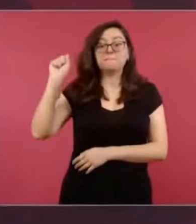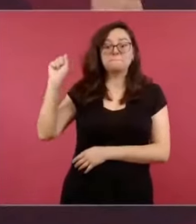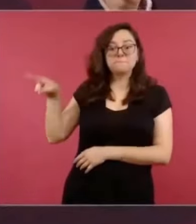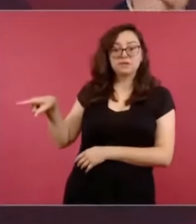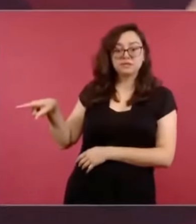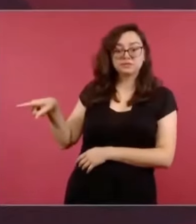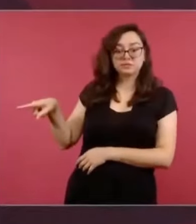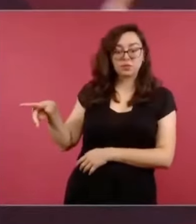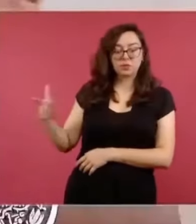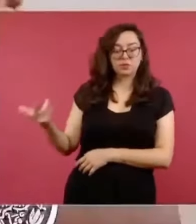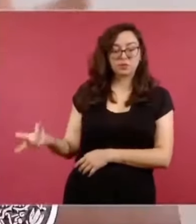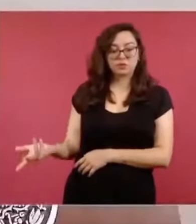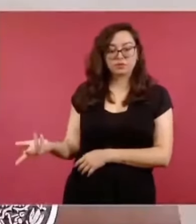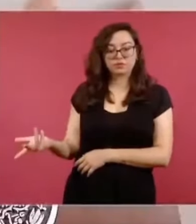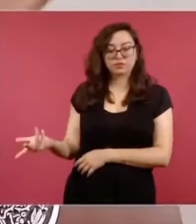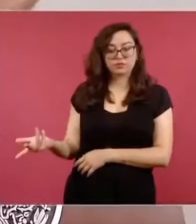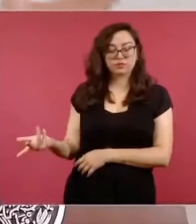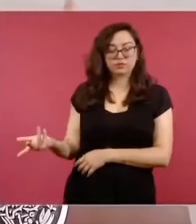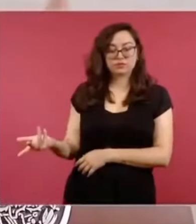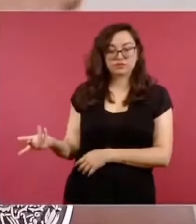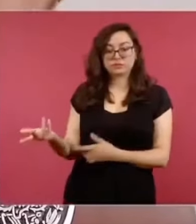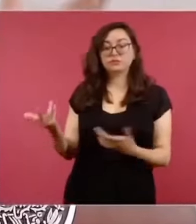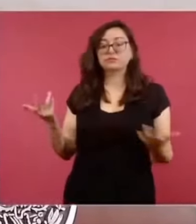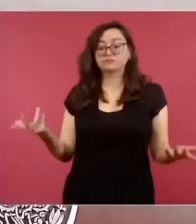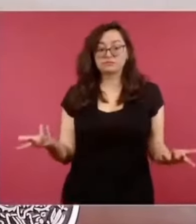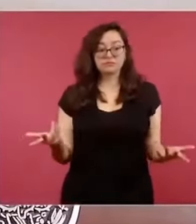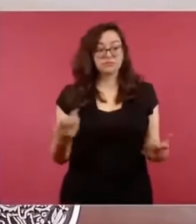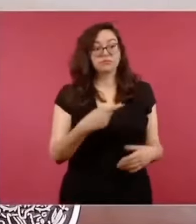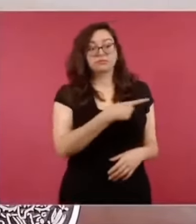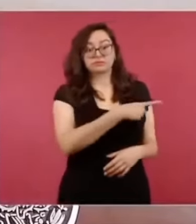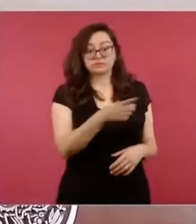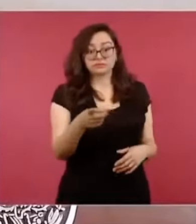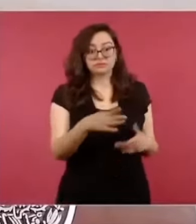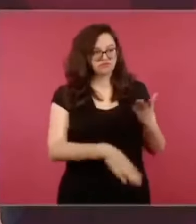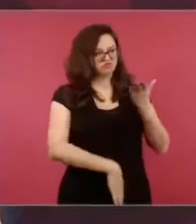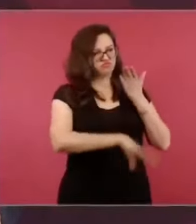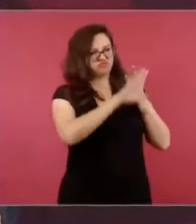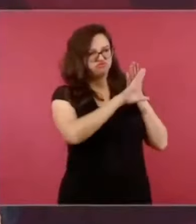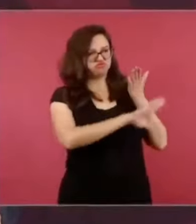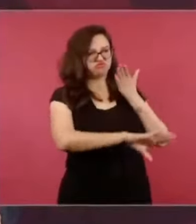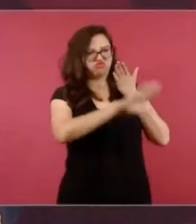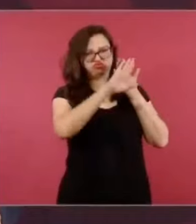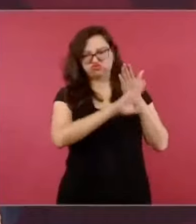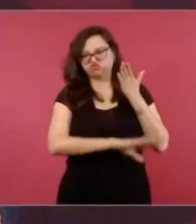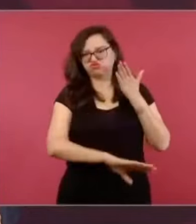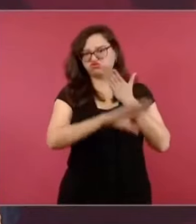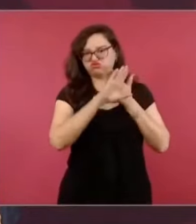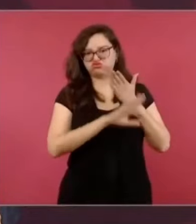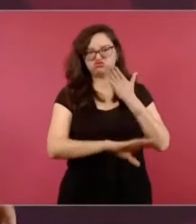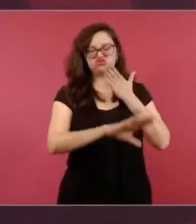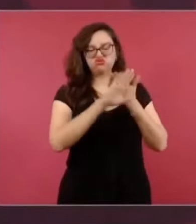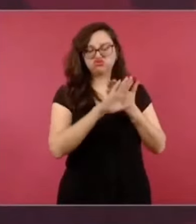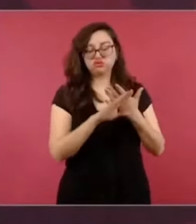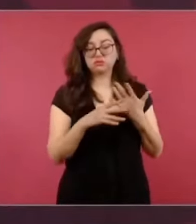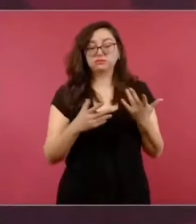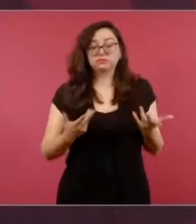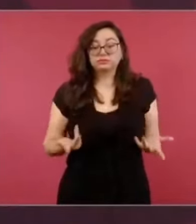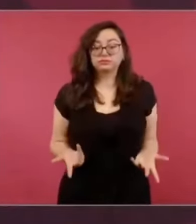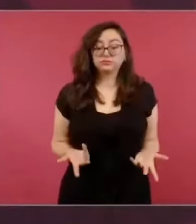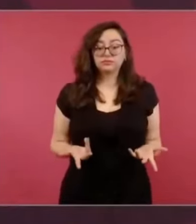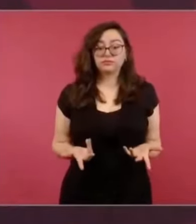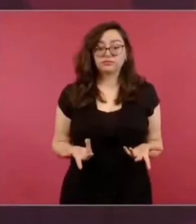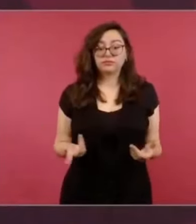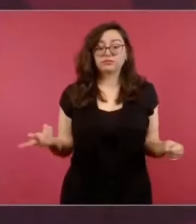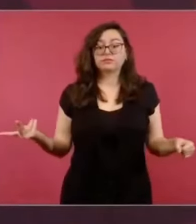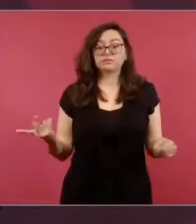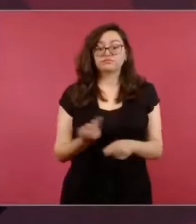campaña contra los gobernícolas al grado que